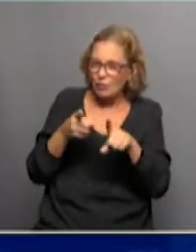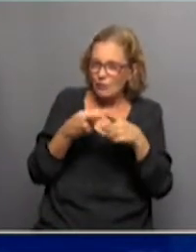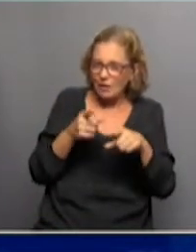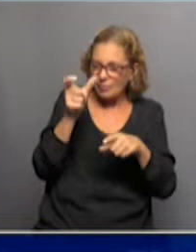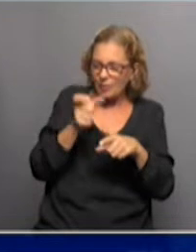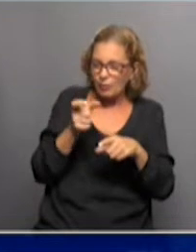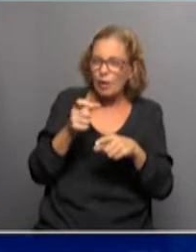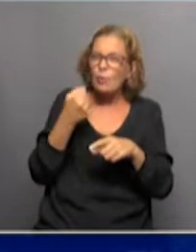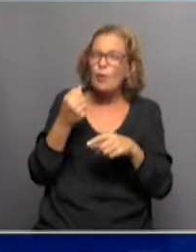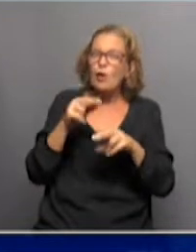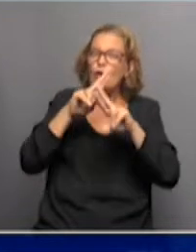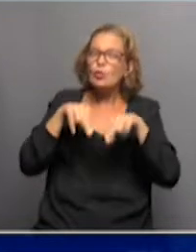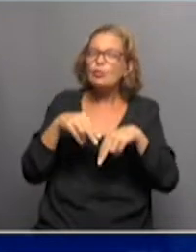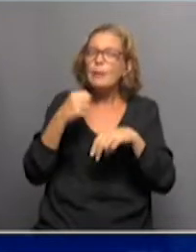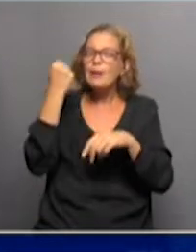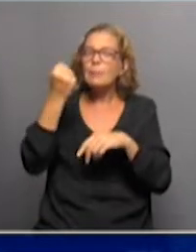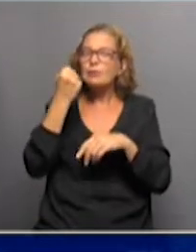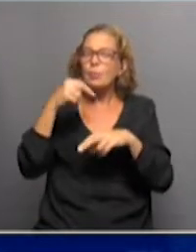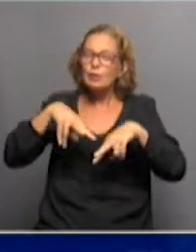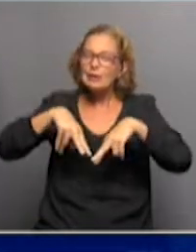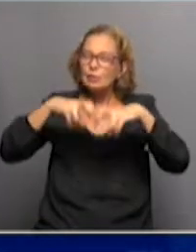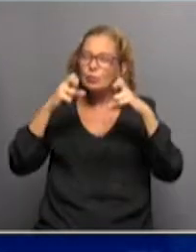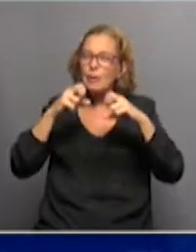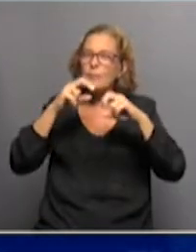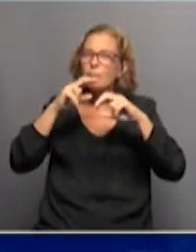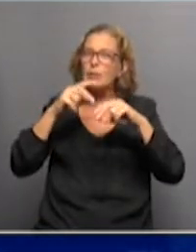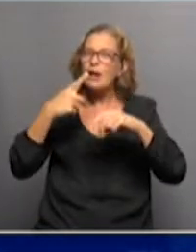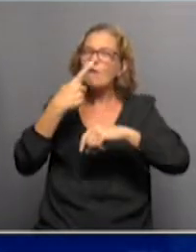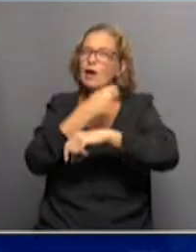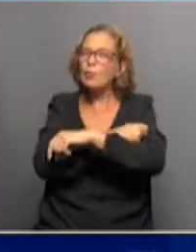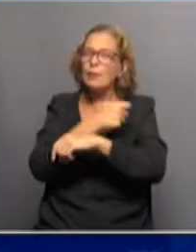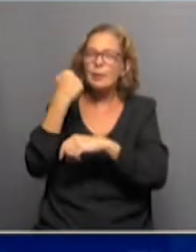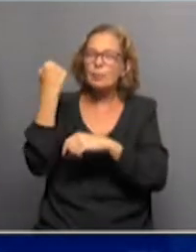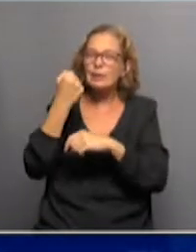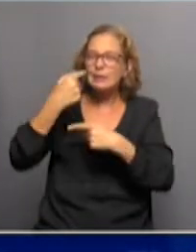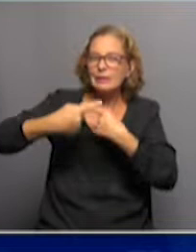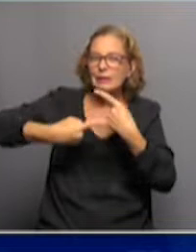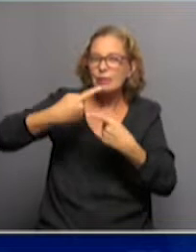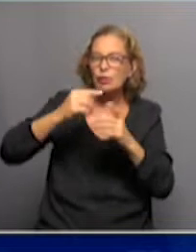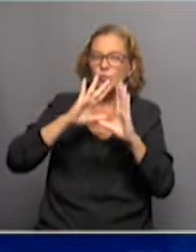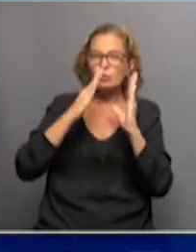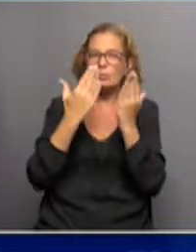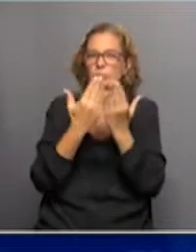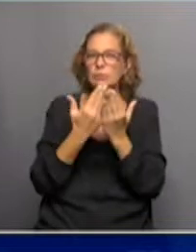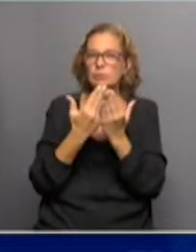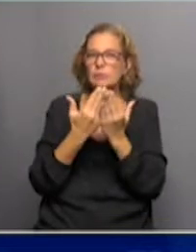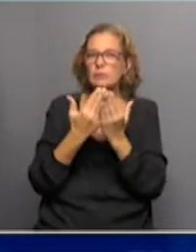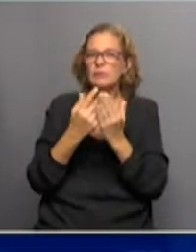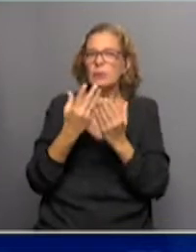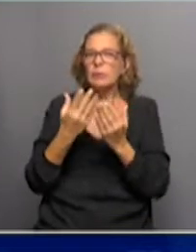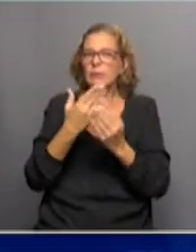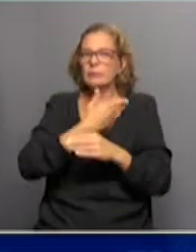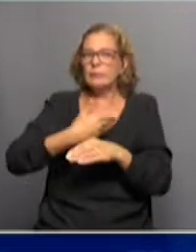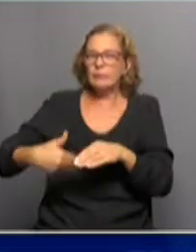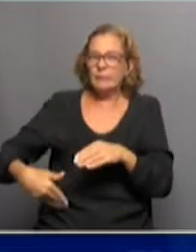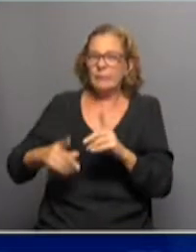a las principales conclusiones? ¿Cómo fue que hicieron este estudio sobre las principales vacunas que se están desarrollando en el mundo y de las cuales el